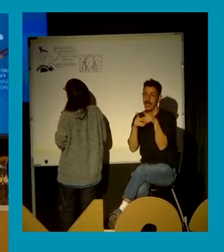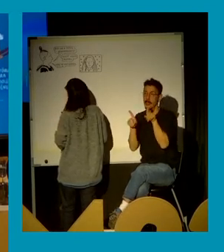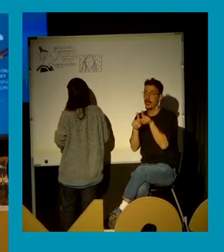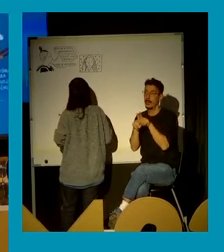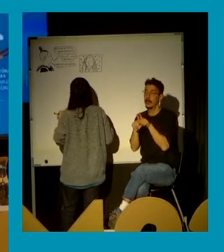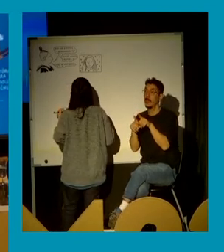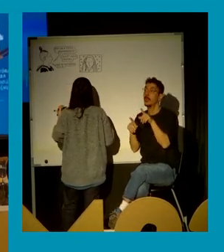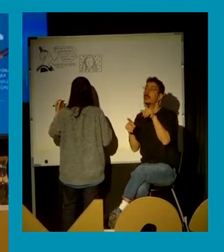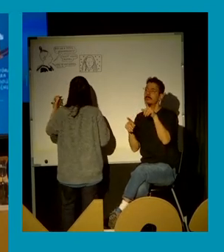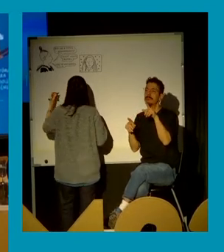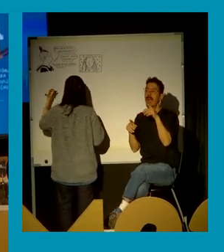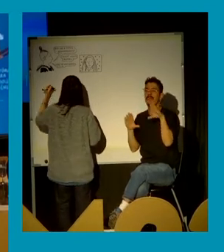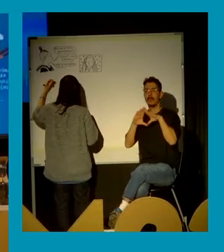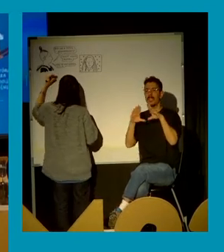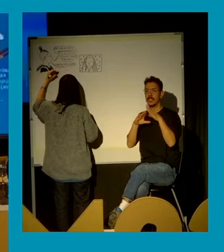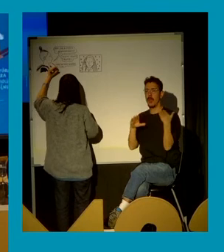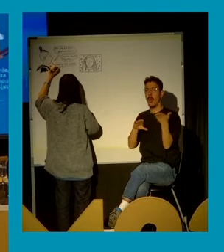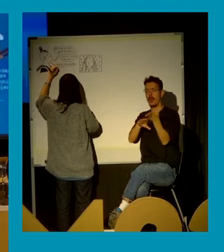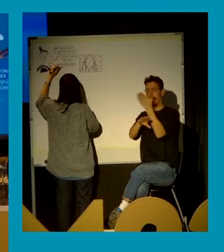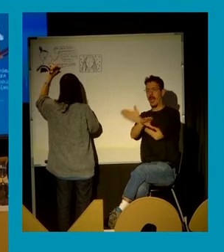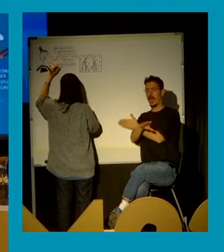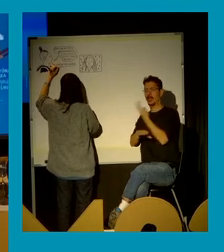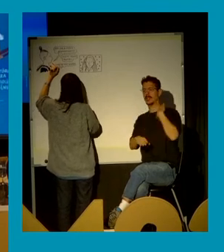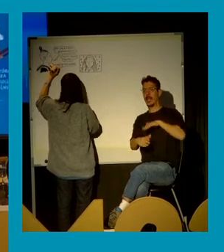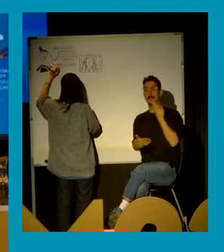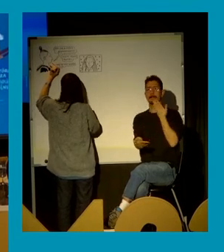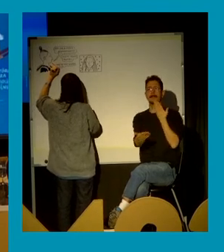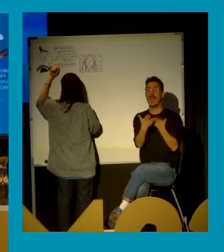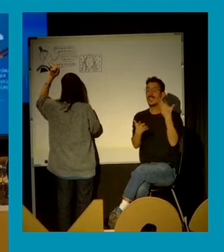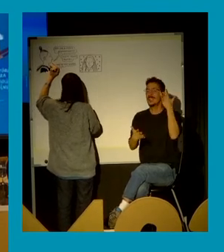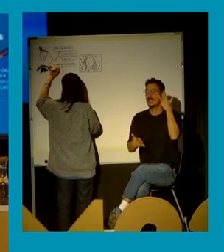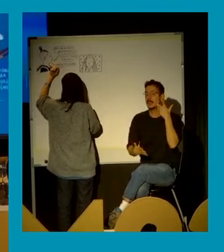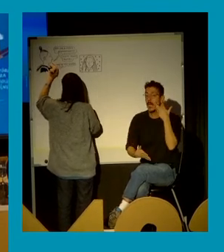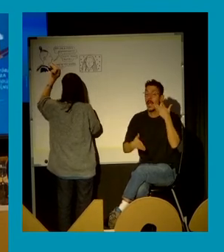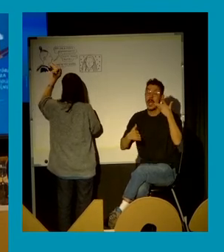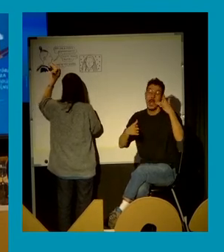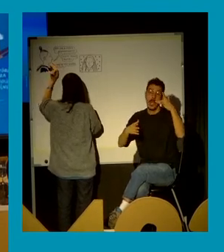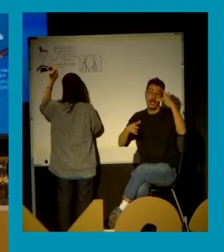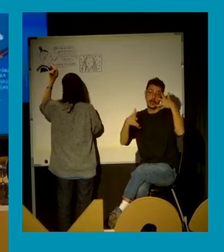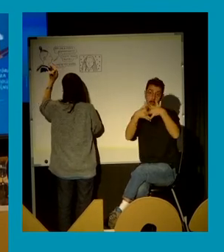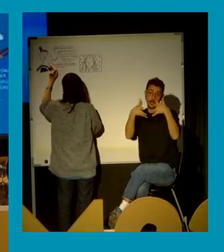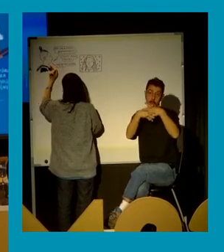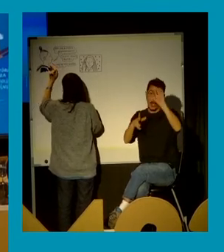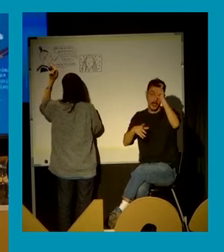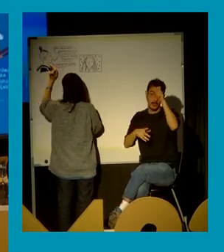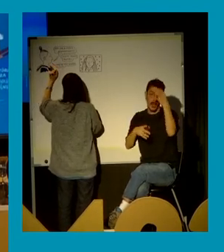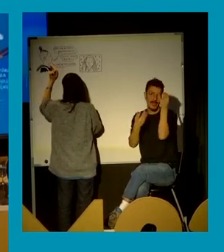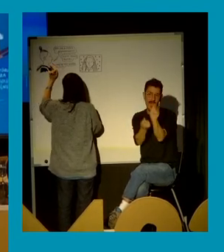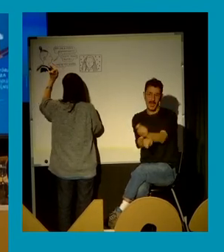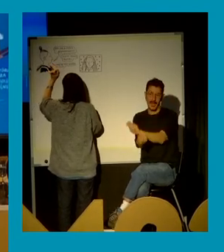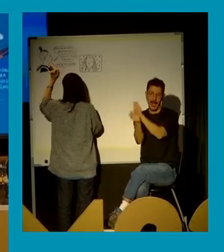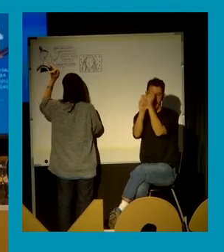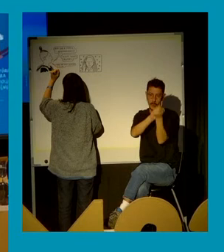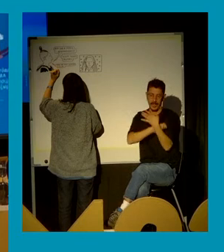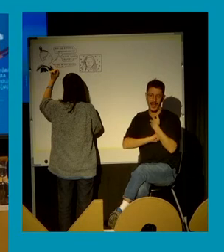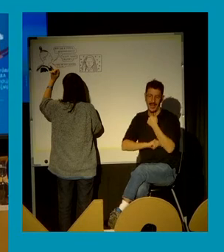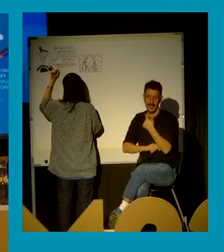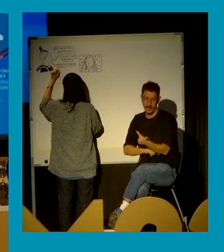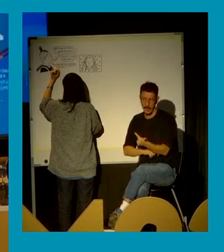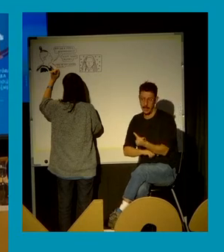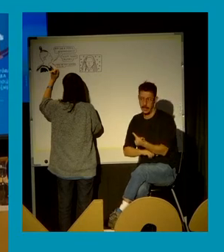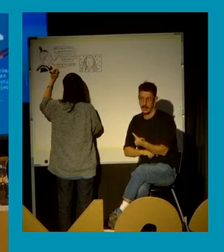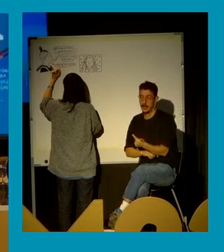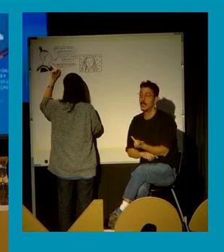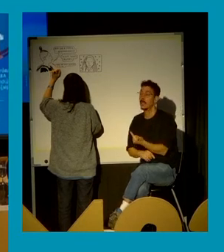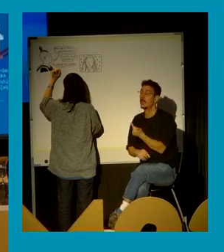feminismo solicitó, que era el cambio de las estructuras conceptuales, de pasar de la división de agresión y